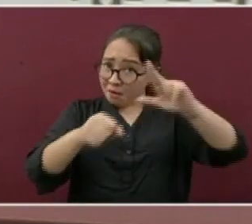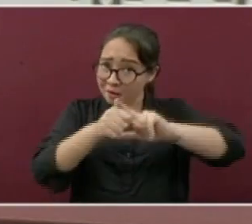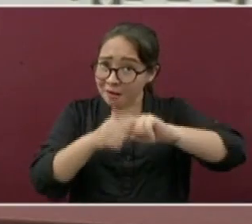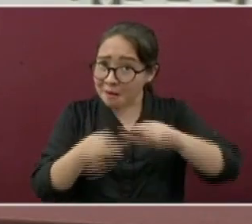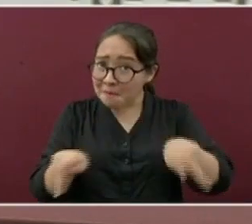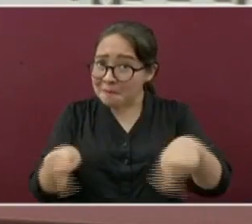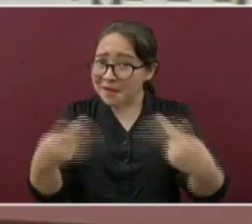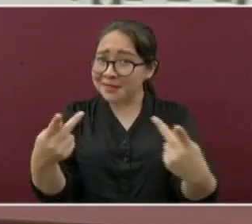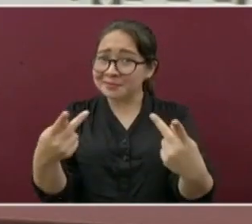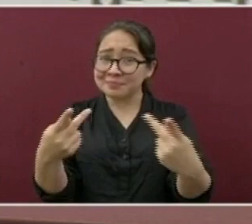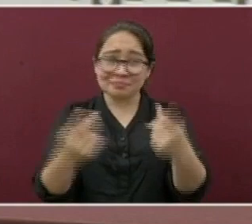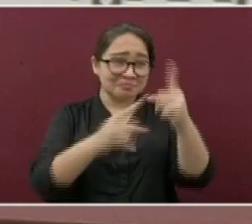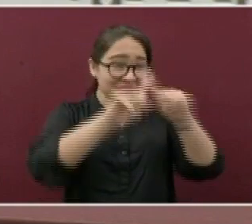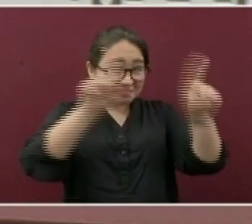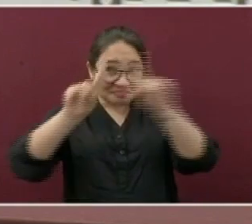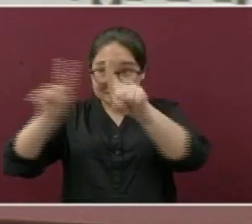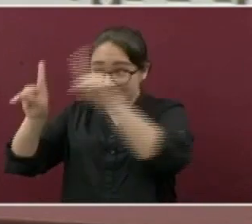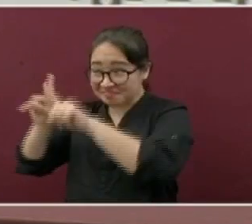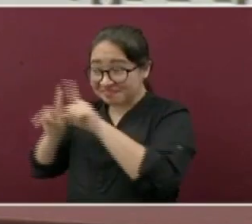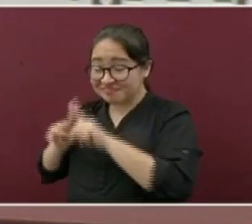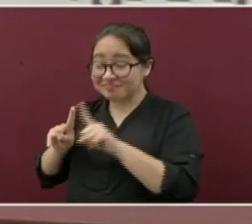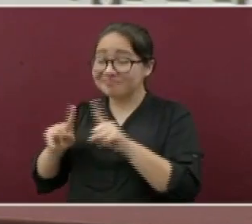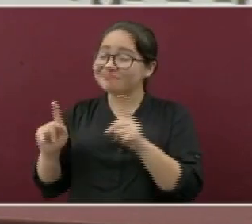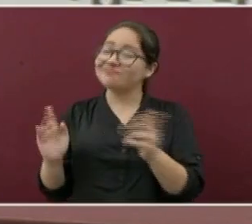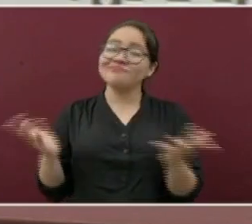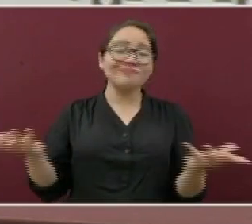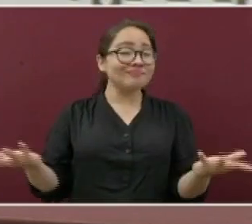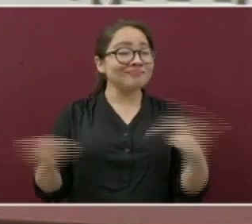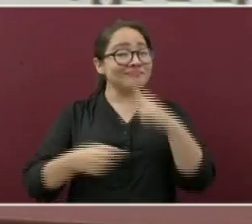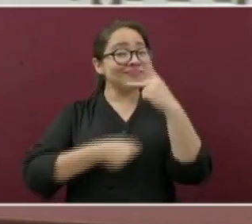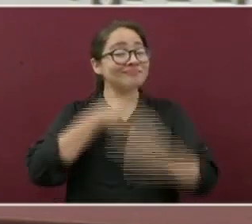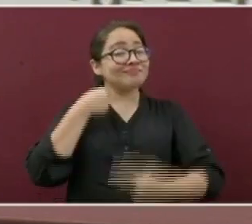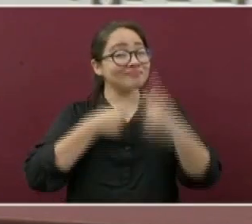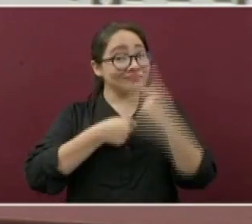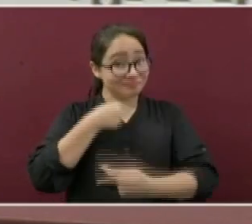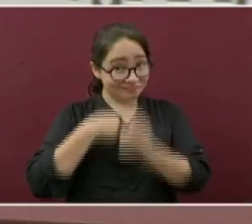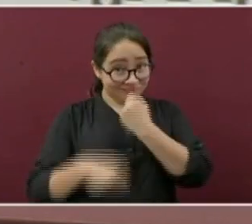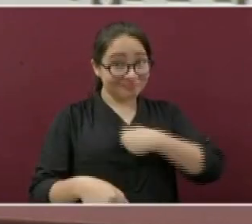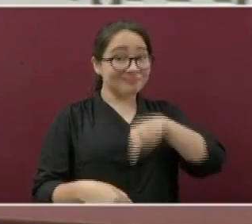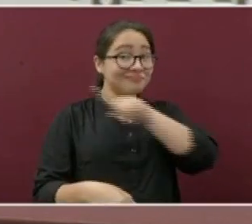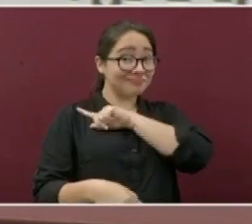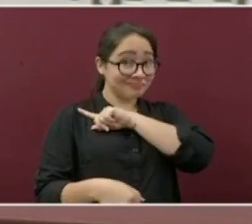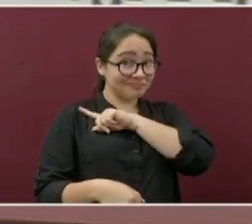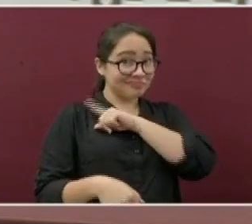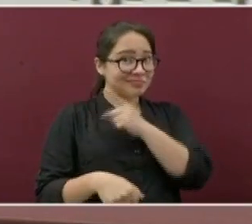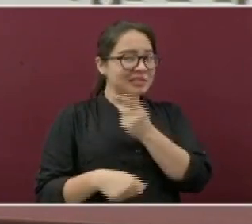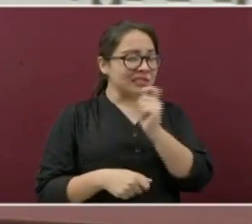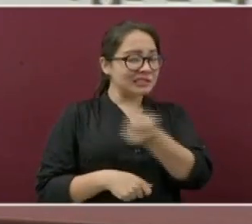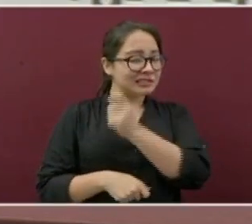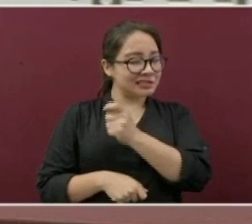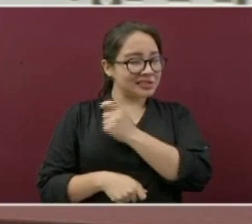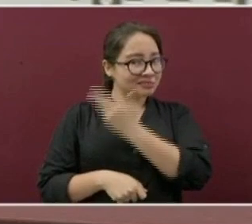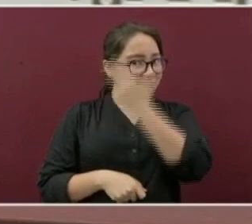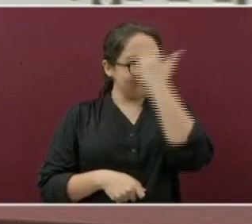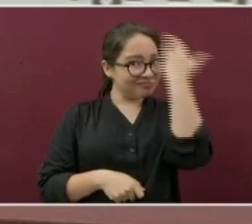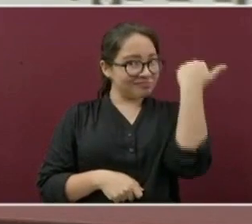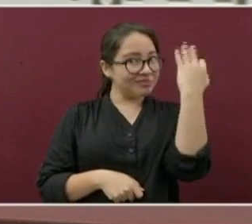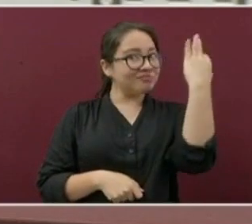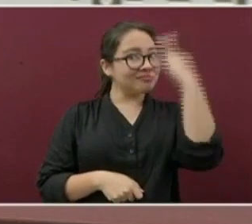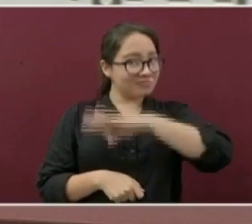y puntos de venta, constituye un riesgo a la salud por ser de dudosa procedencia.